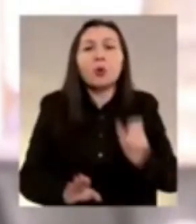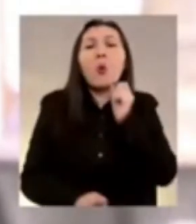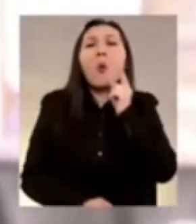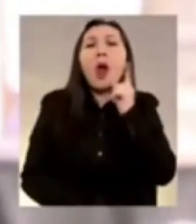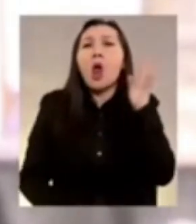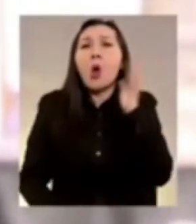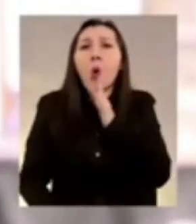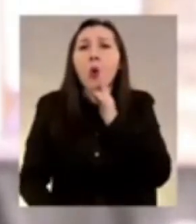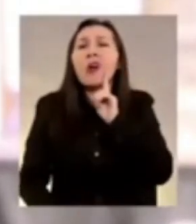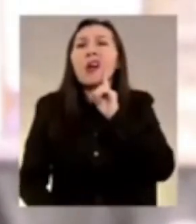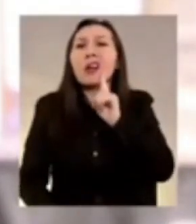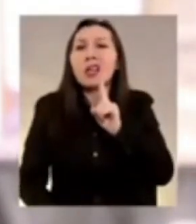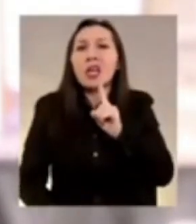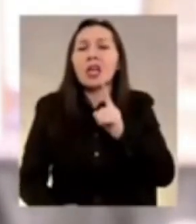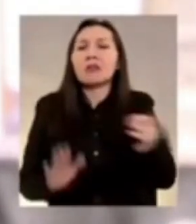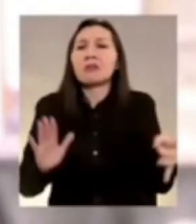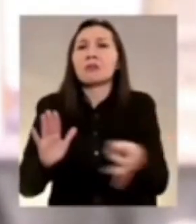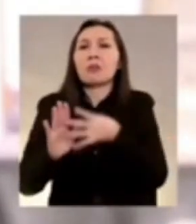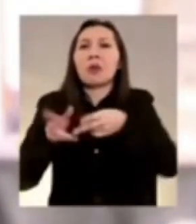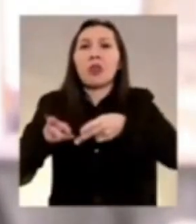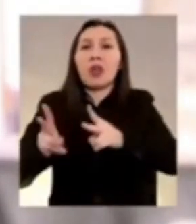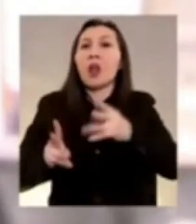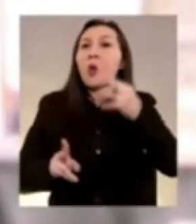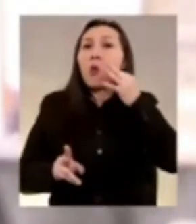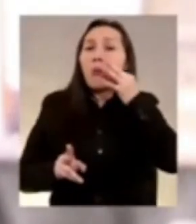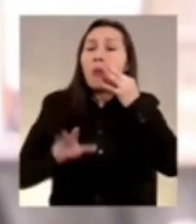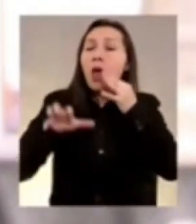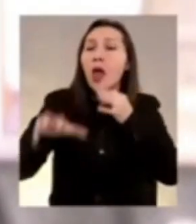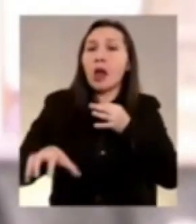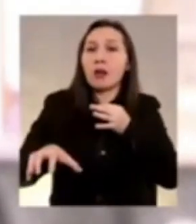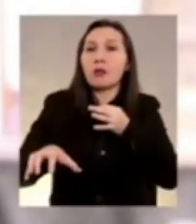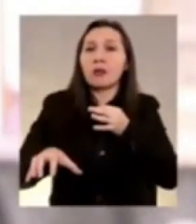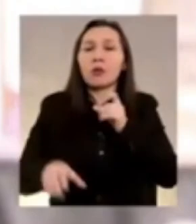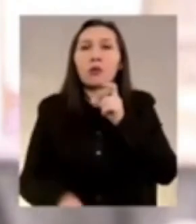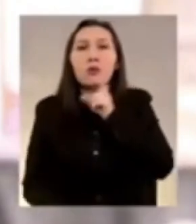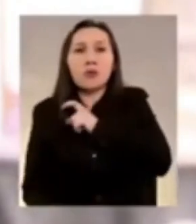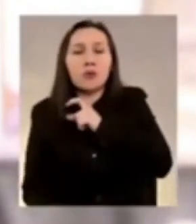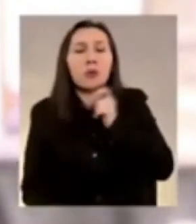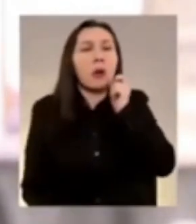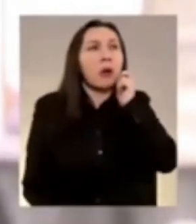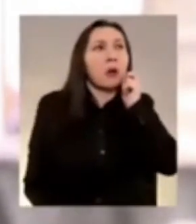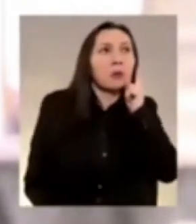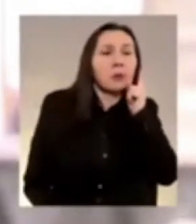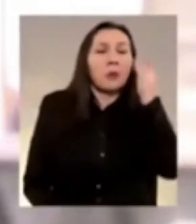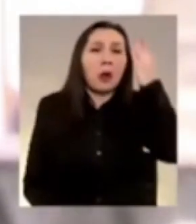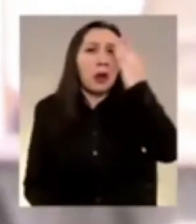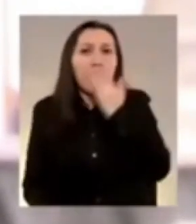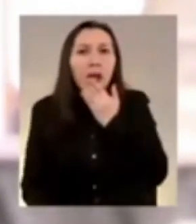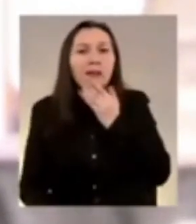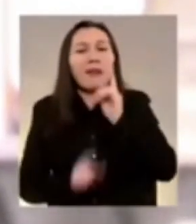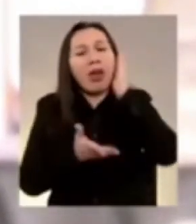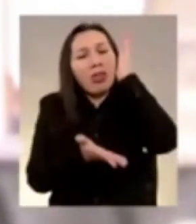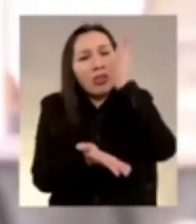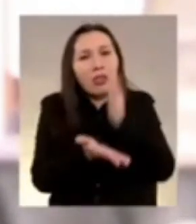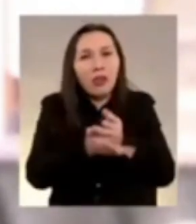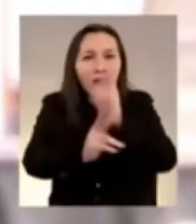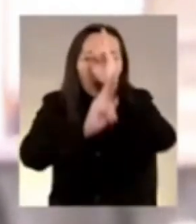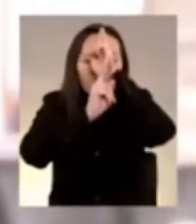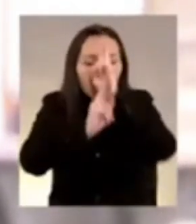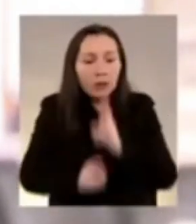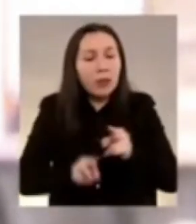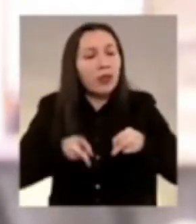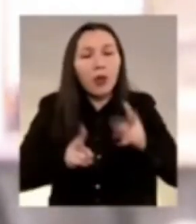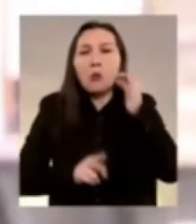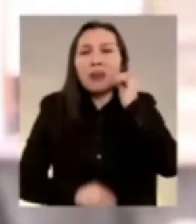del régimen que viole los derechos humanos sea rojo azul o negro estos deben ser respetados